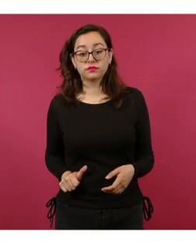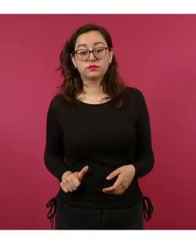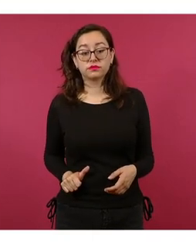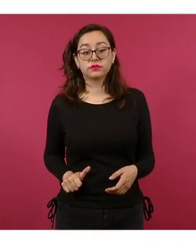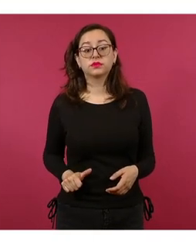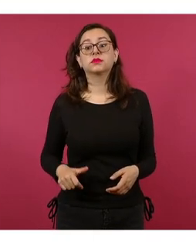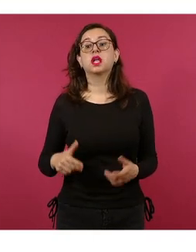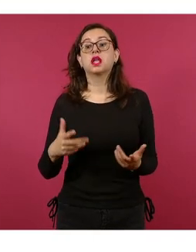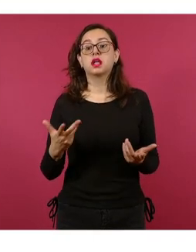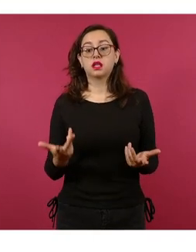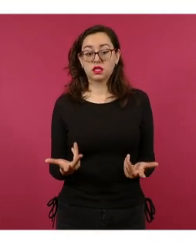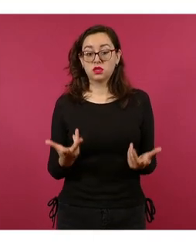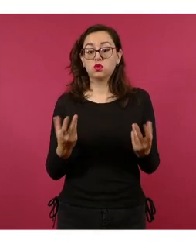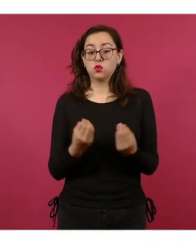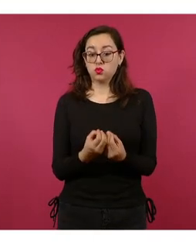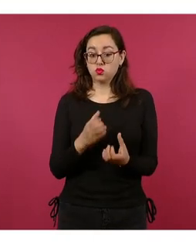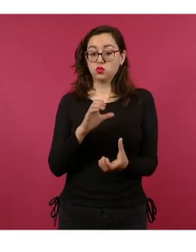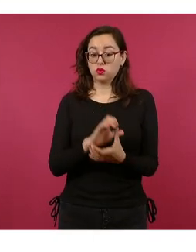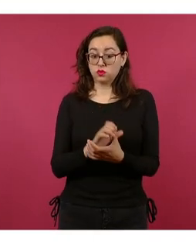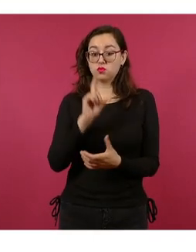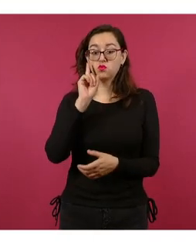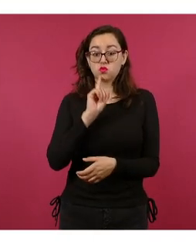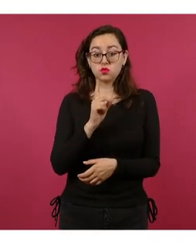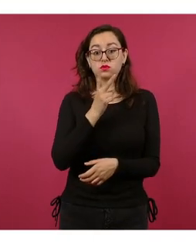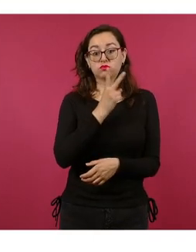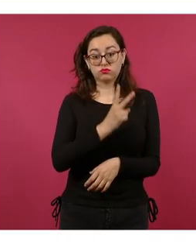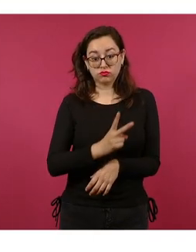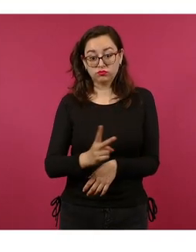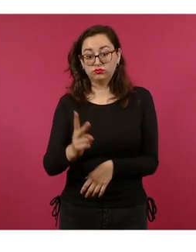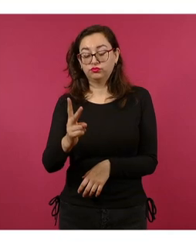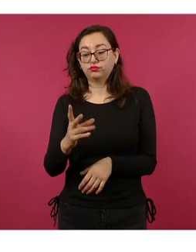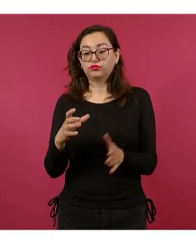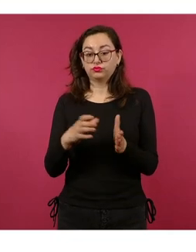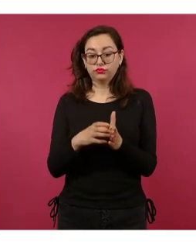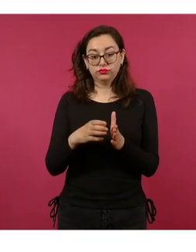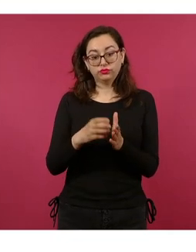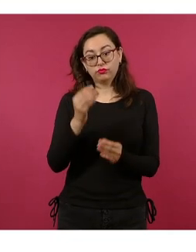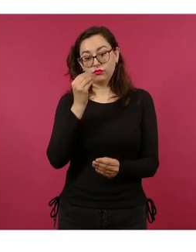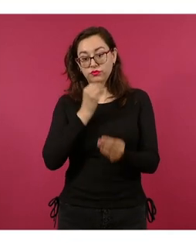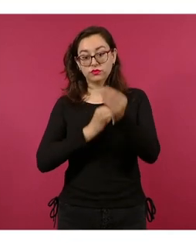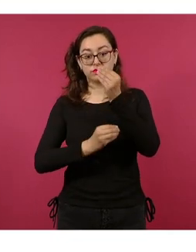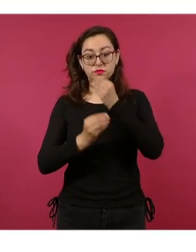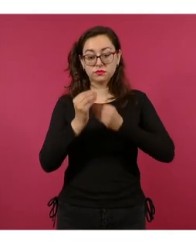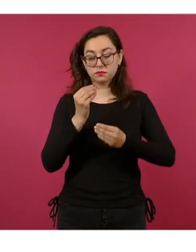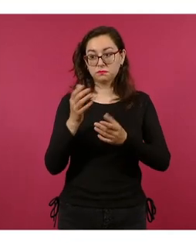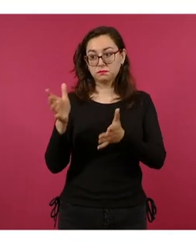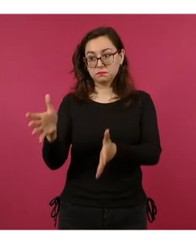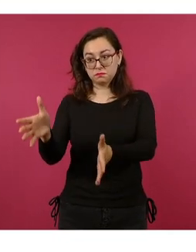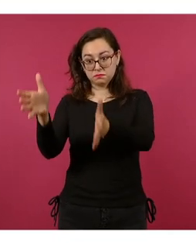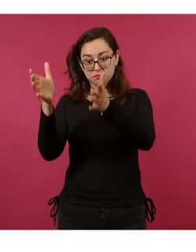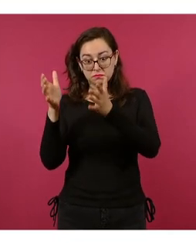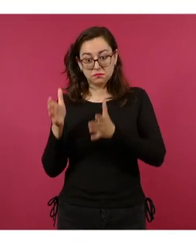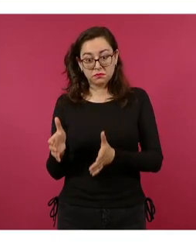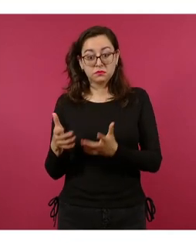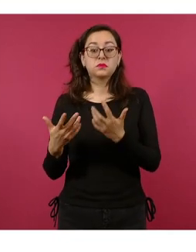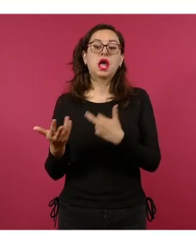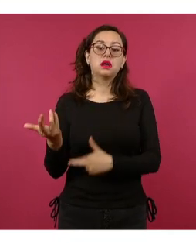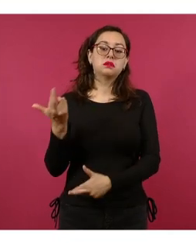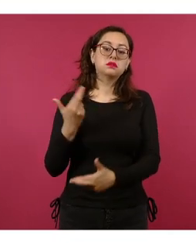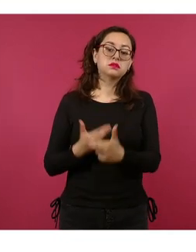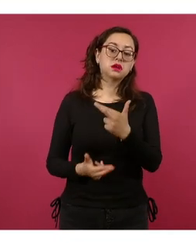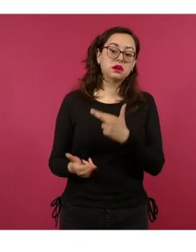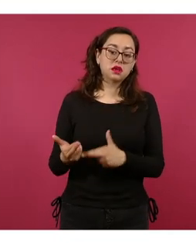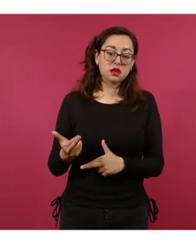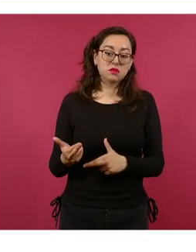precisamente a Izúcar de Matamoros a recoger despensas. Al regreso, la víctima, la